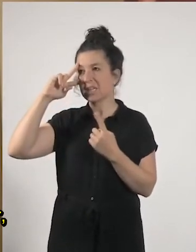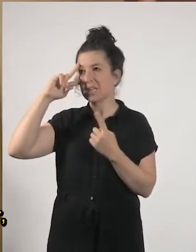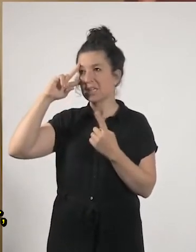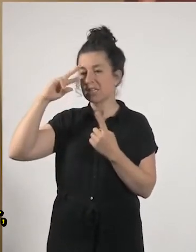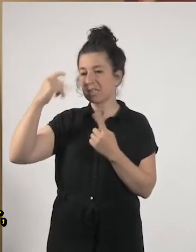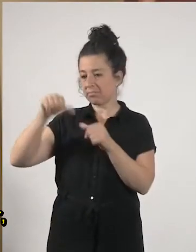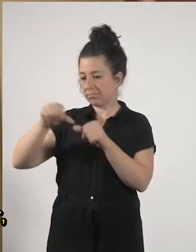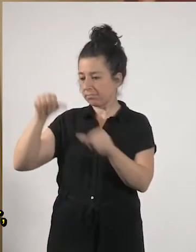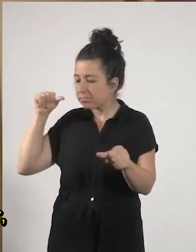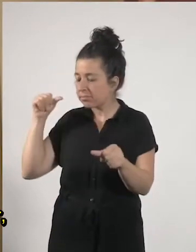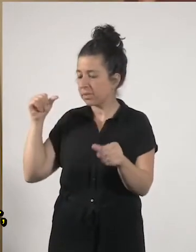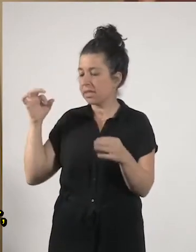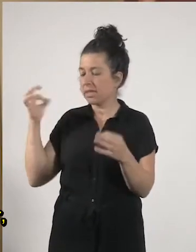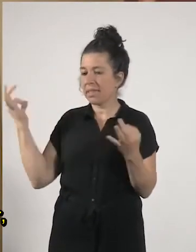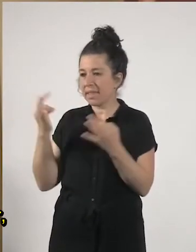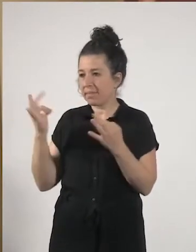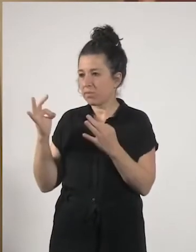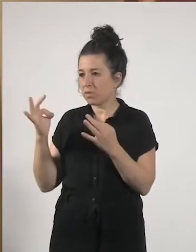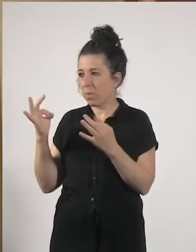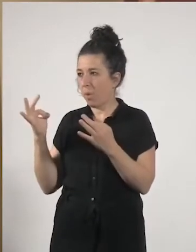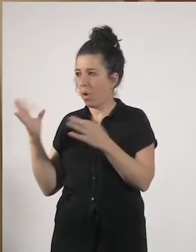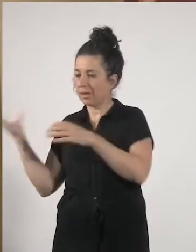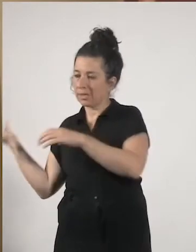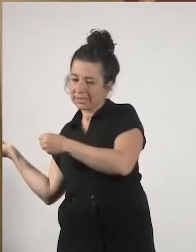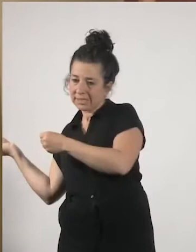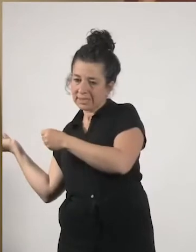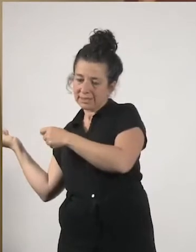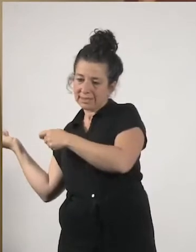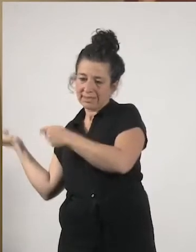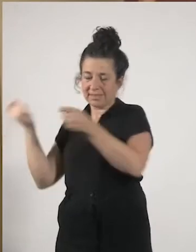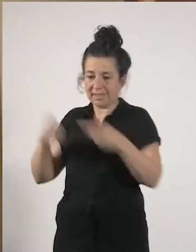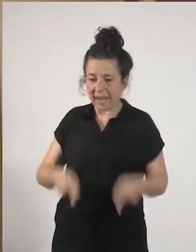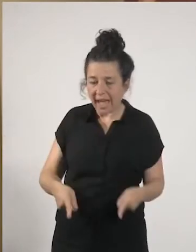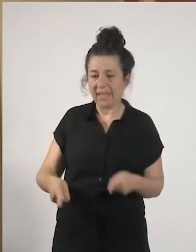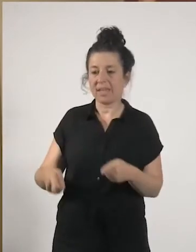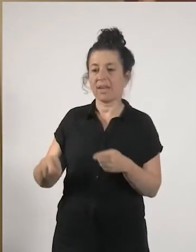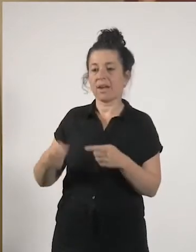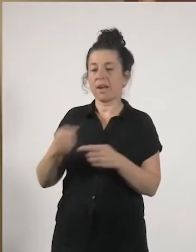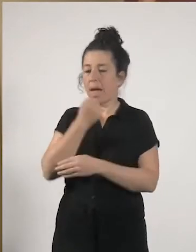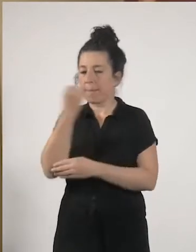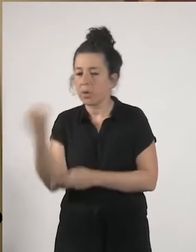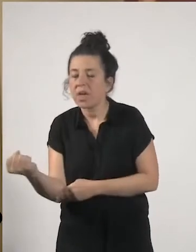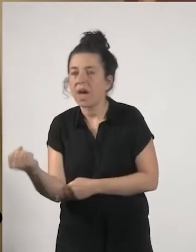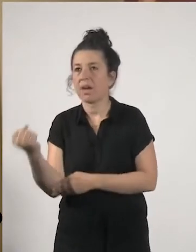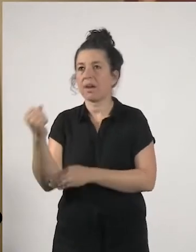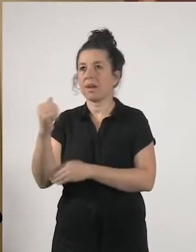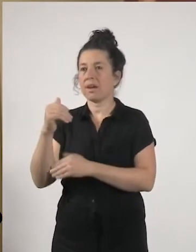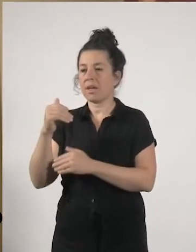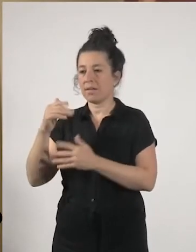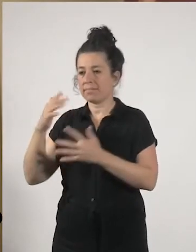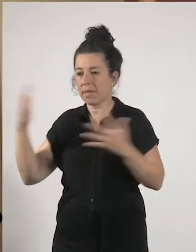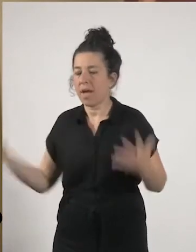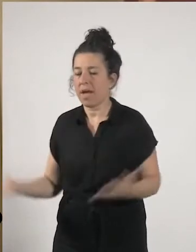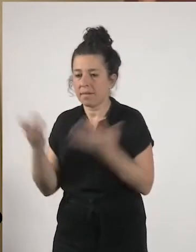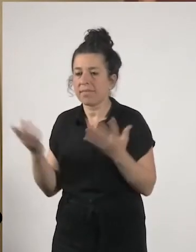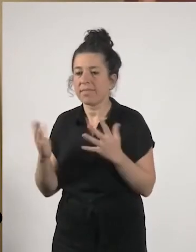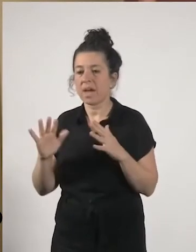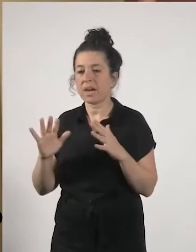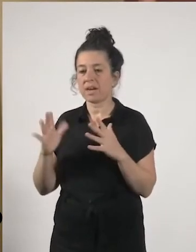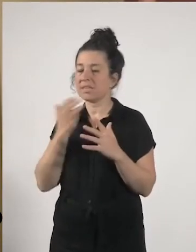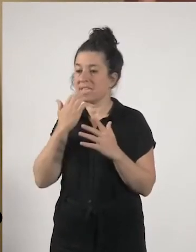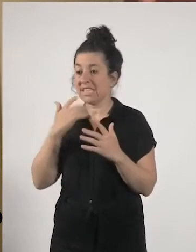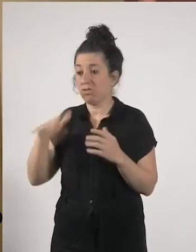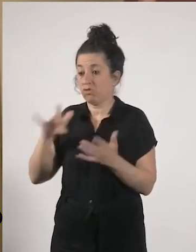apoyar desarrollar escalar de otra manera si son de nivel local en fin que